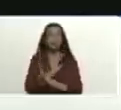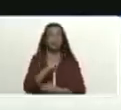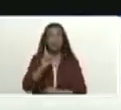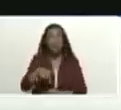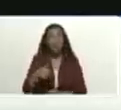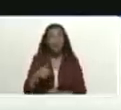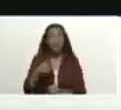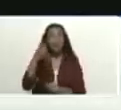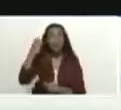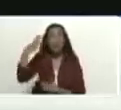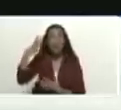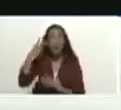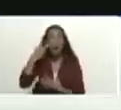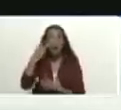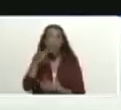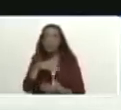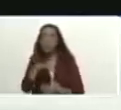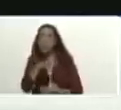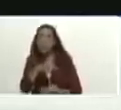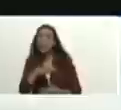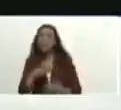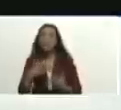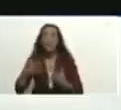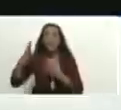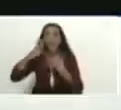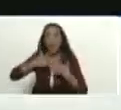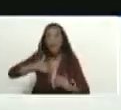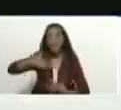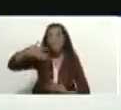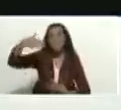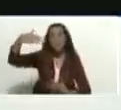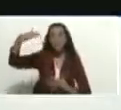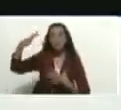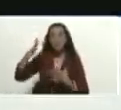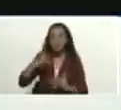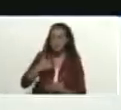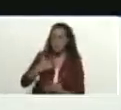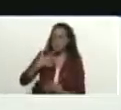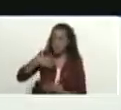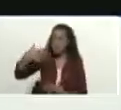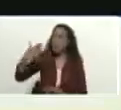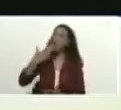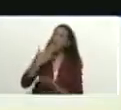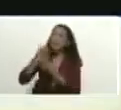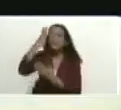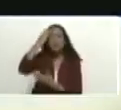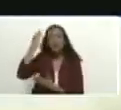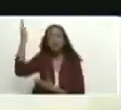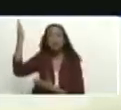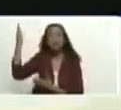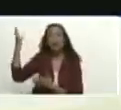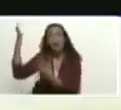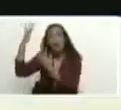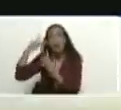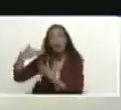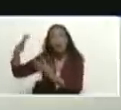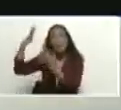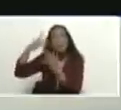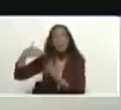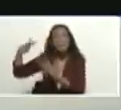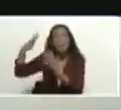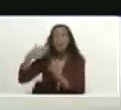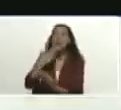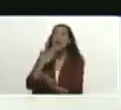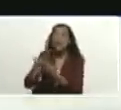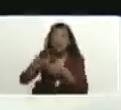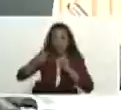una luz un espíritu especial y yo le doy las gracias a Dios le doy las gracias